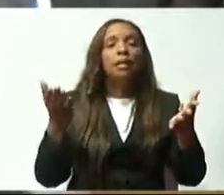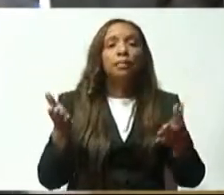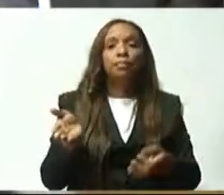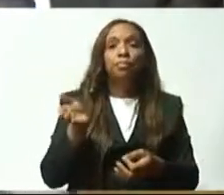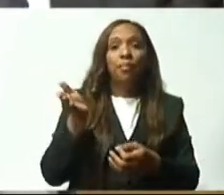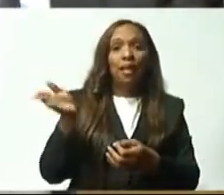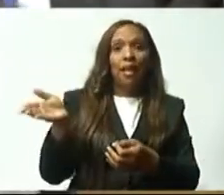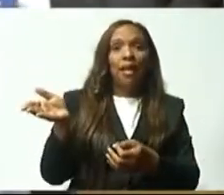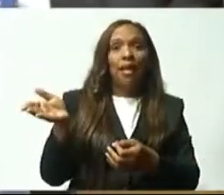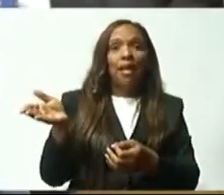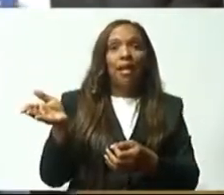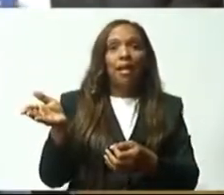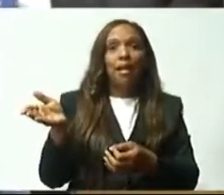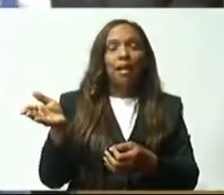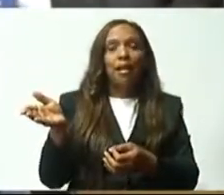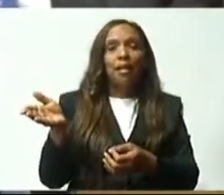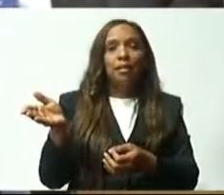Díaz,